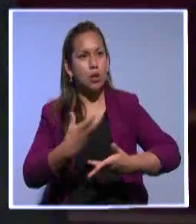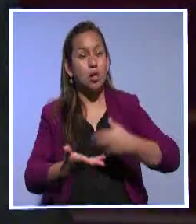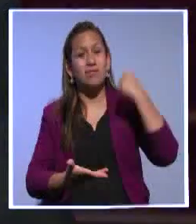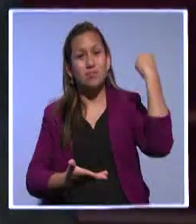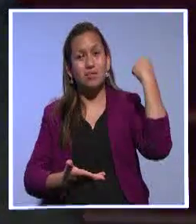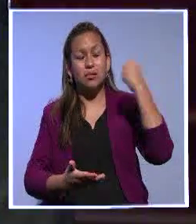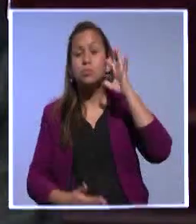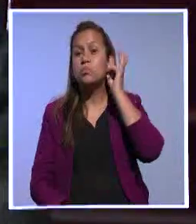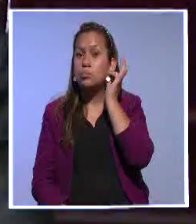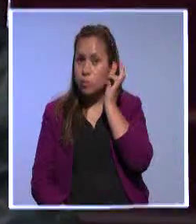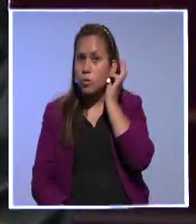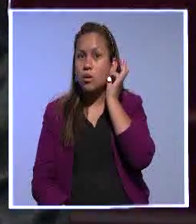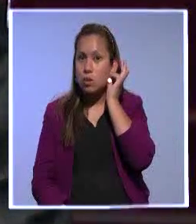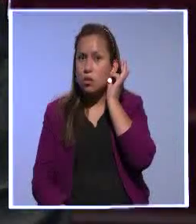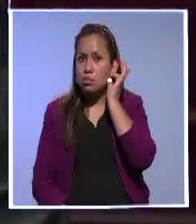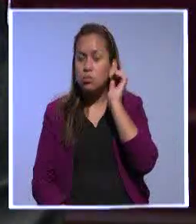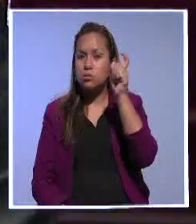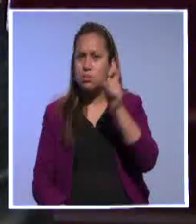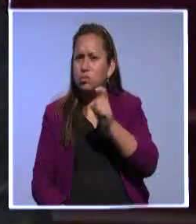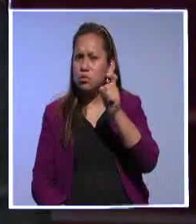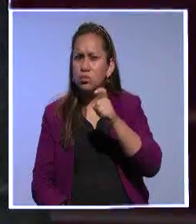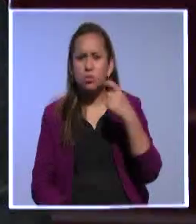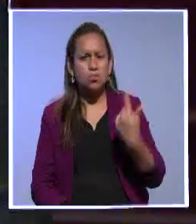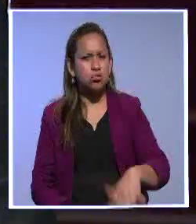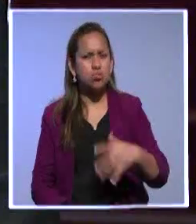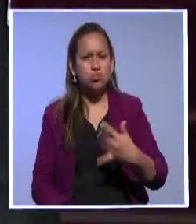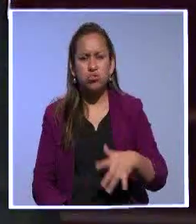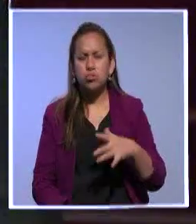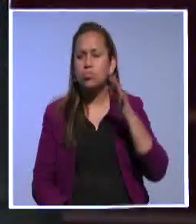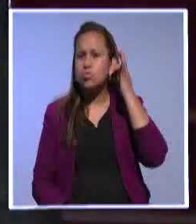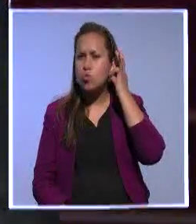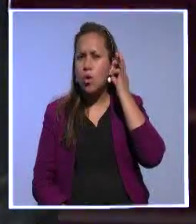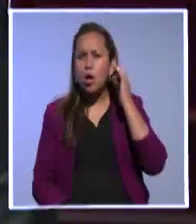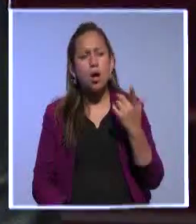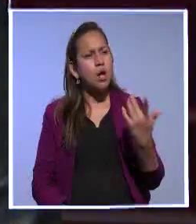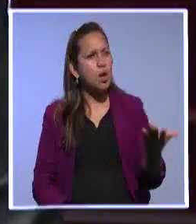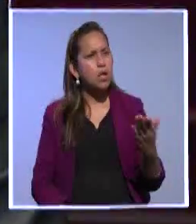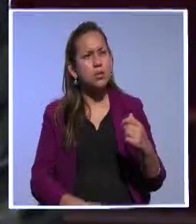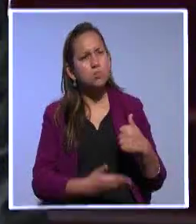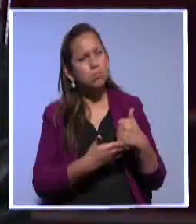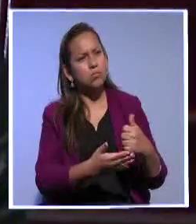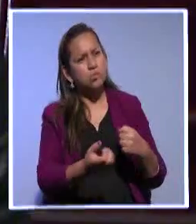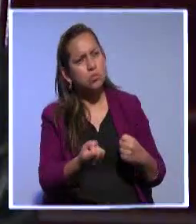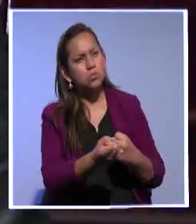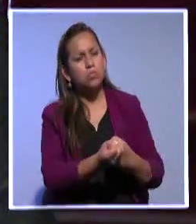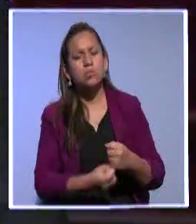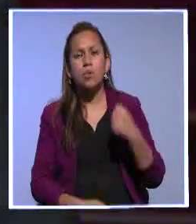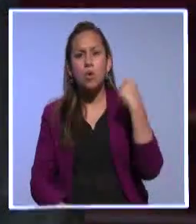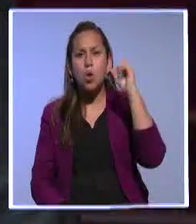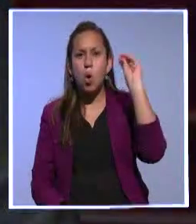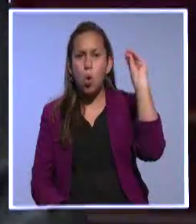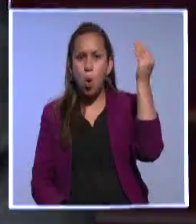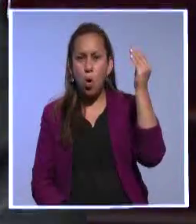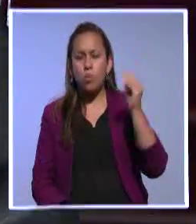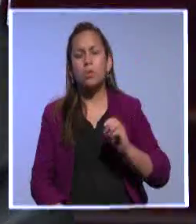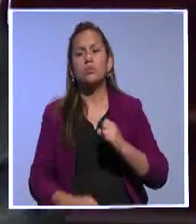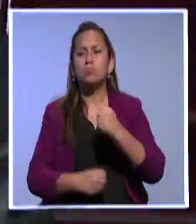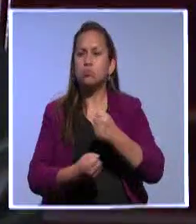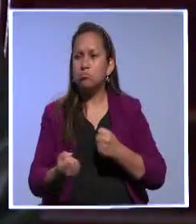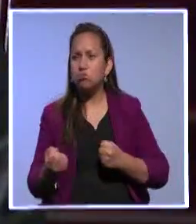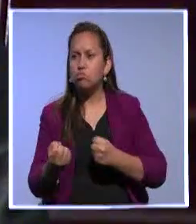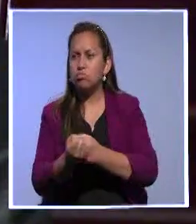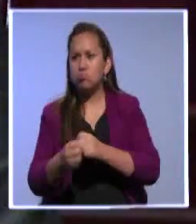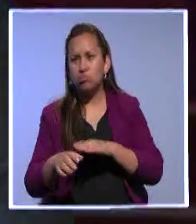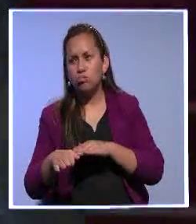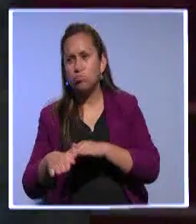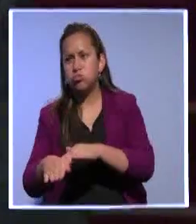tenemos un mundo, un camino gigante por avanzar. En derechos de los jóvenes, en derechos de las personas adultas mayores. Entonces, todos esos